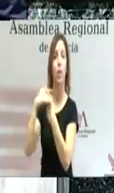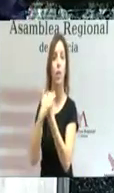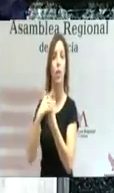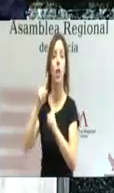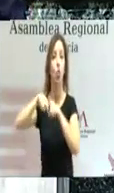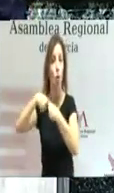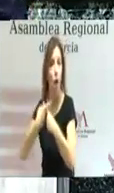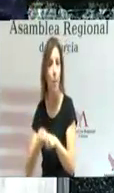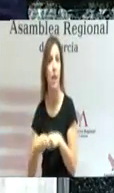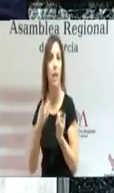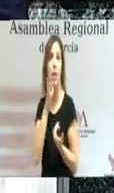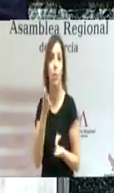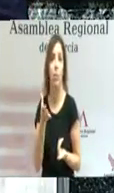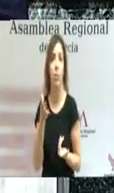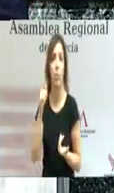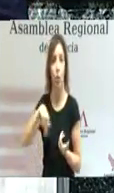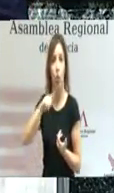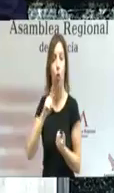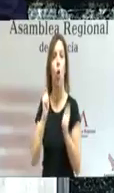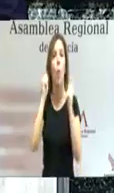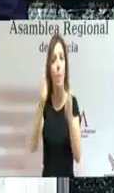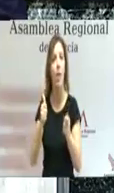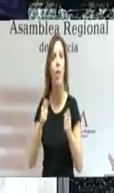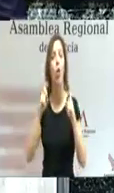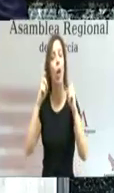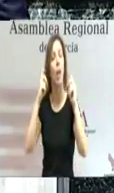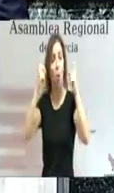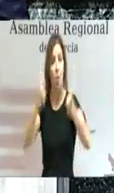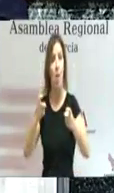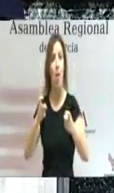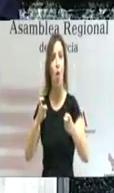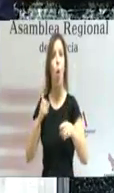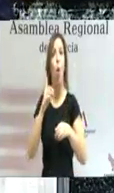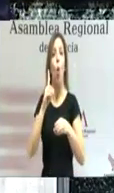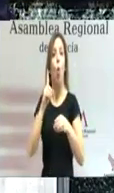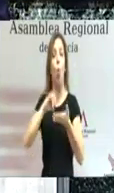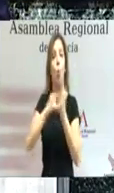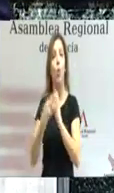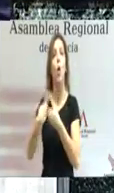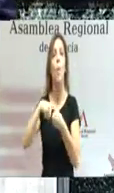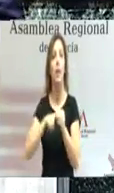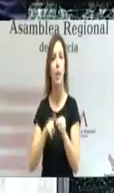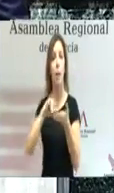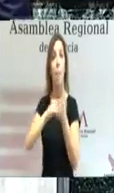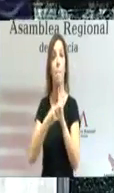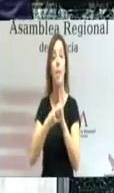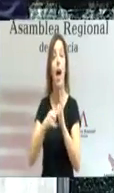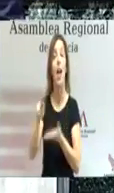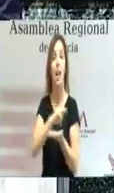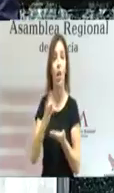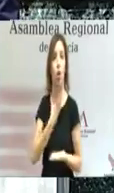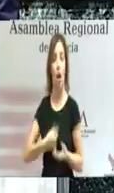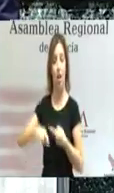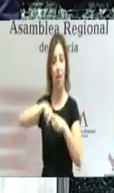familias, para las que hemos puesto en marcha la elaboración a través de un proceso también participativo de un nuevo plan regional de familia,